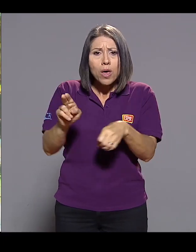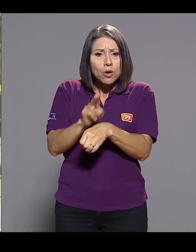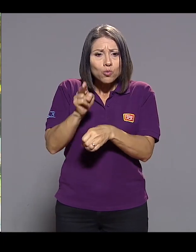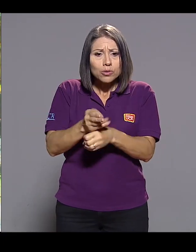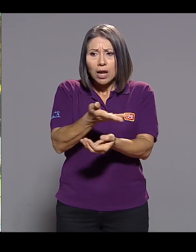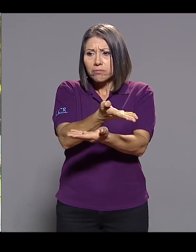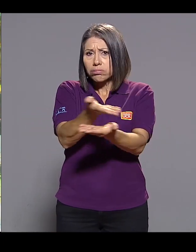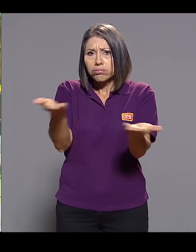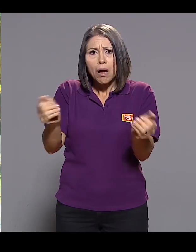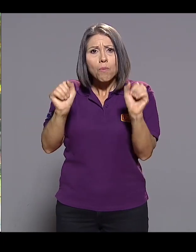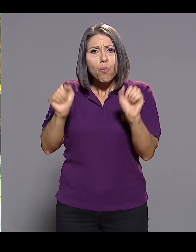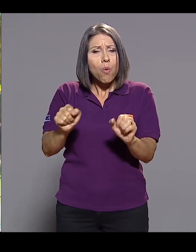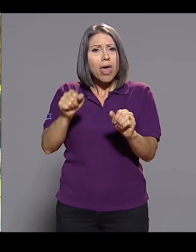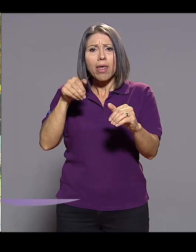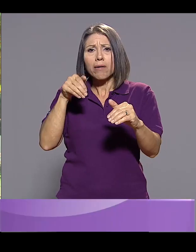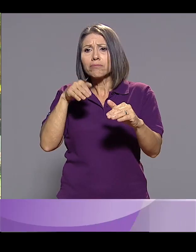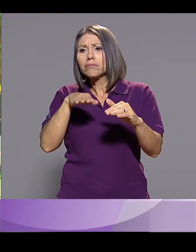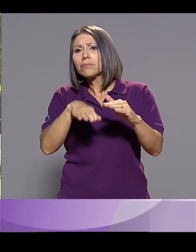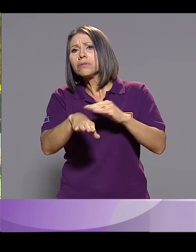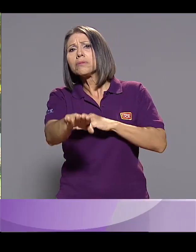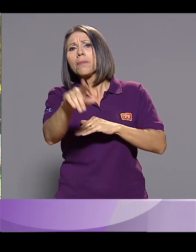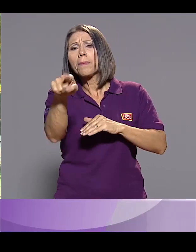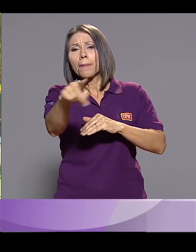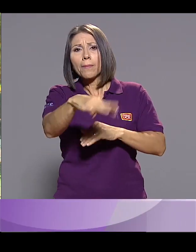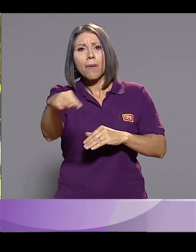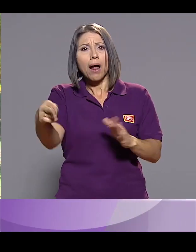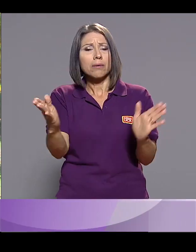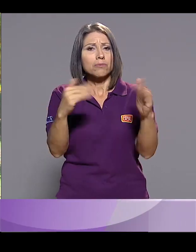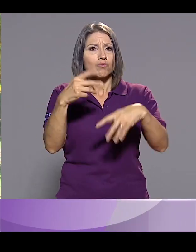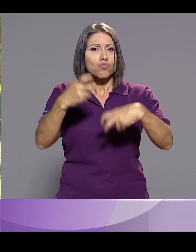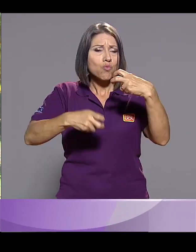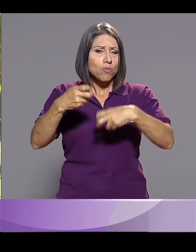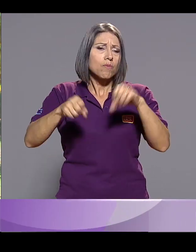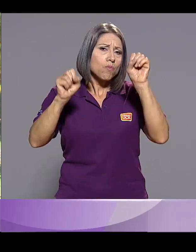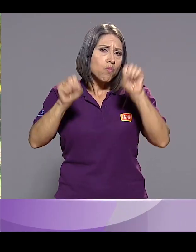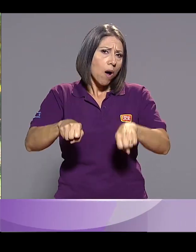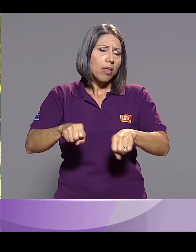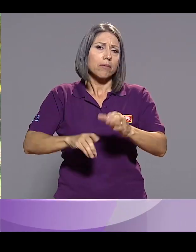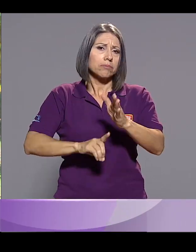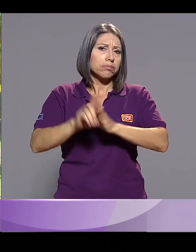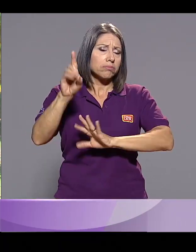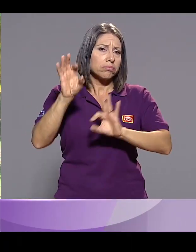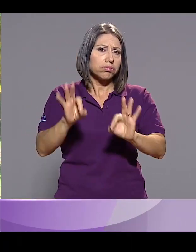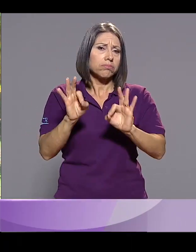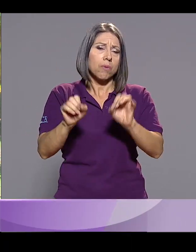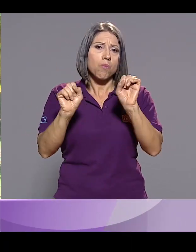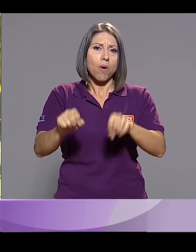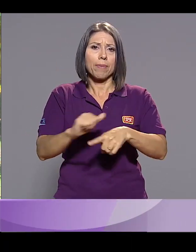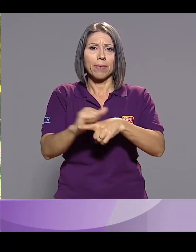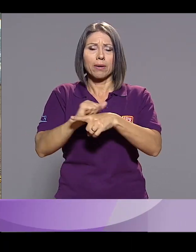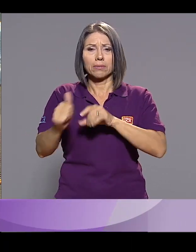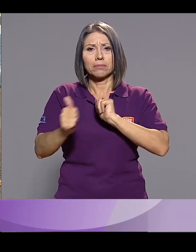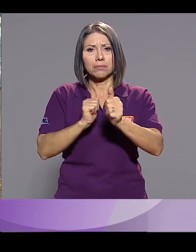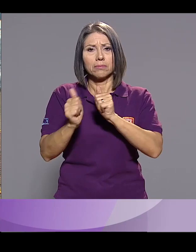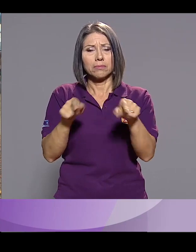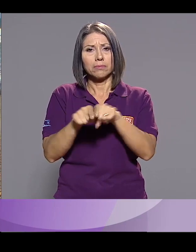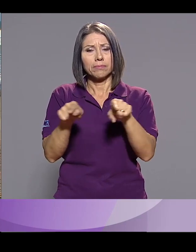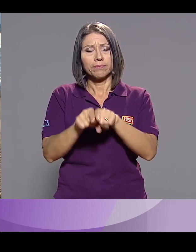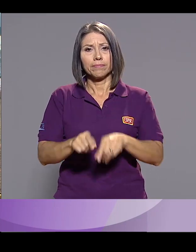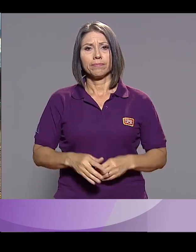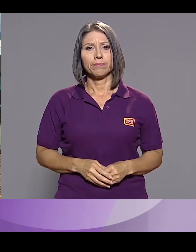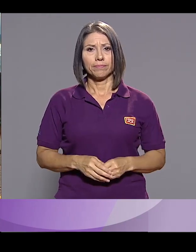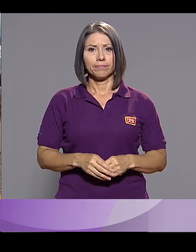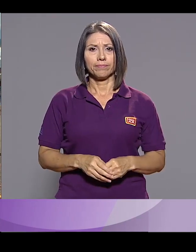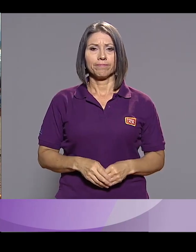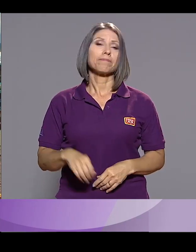sillas y puede usar de esas rampas para que pueda tener acceso al mar sin ningún problema y se puedan desarrollar y poder practicar el